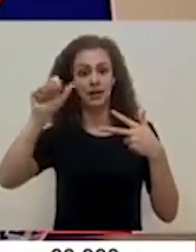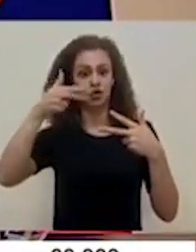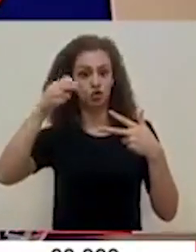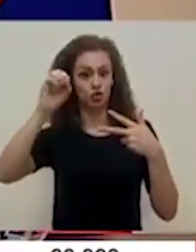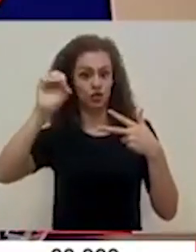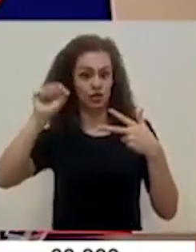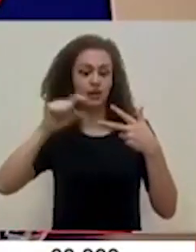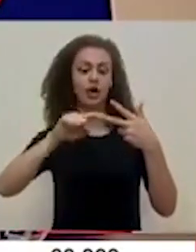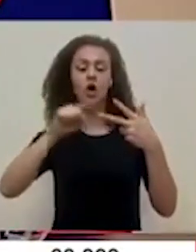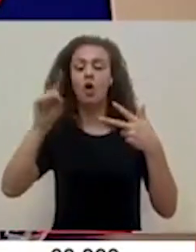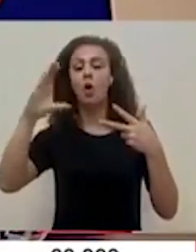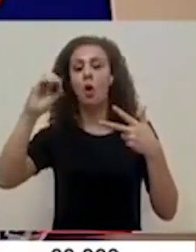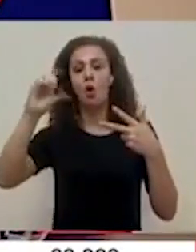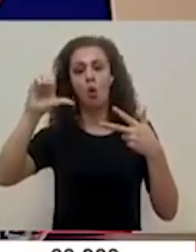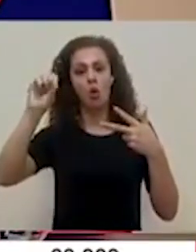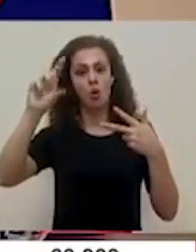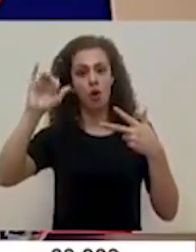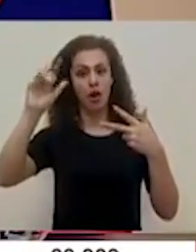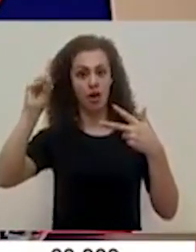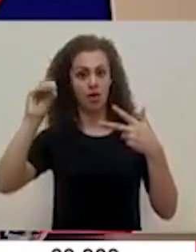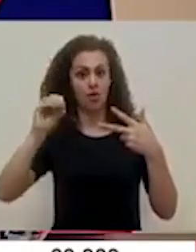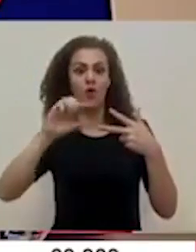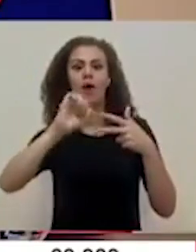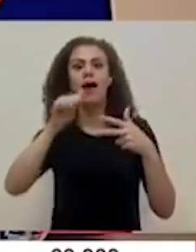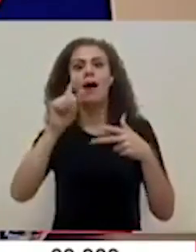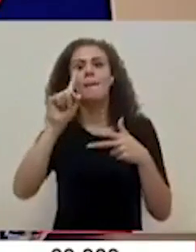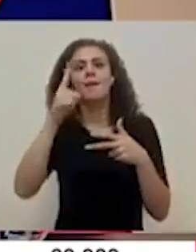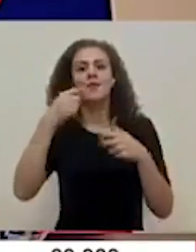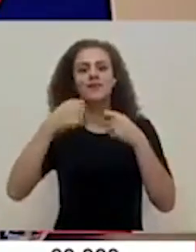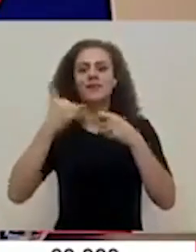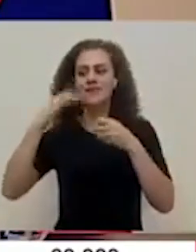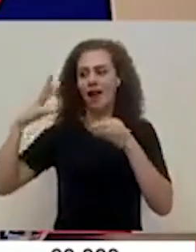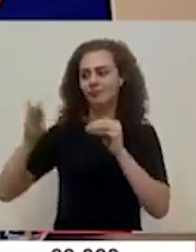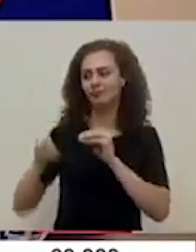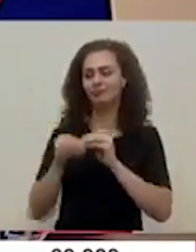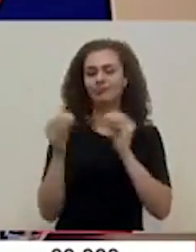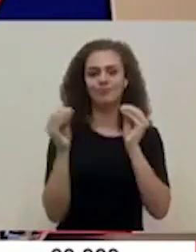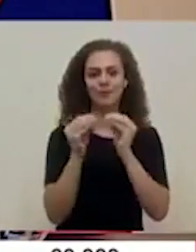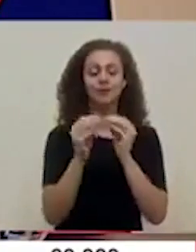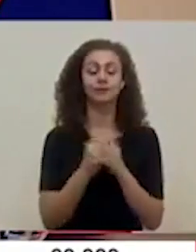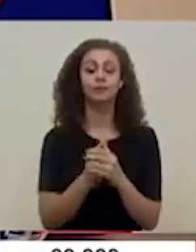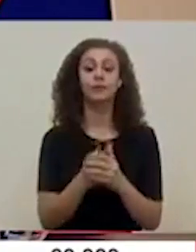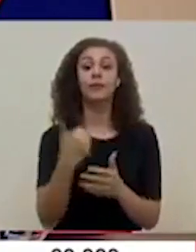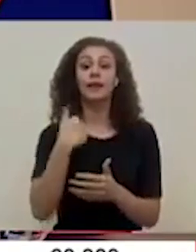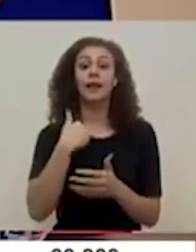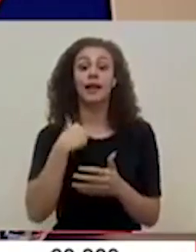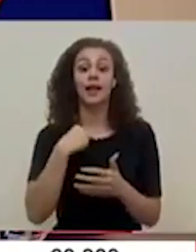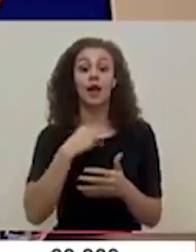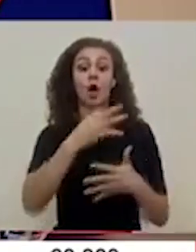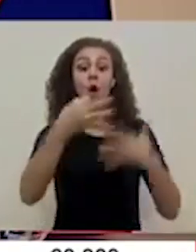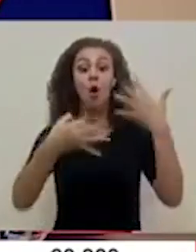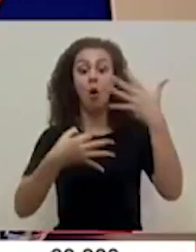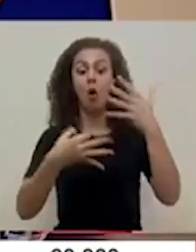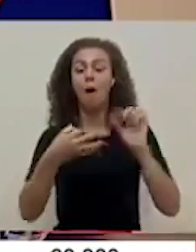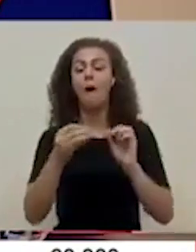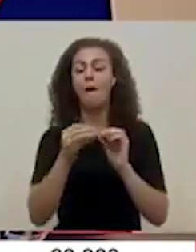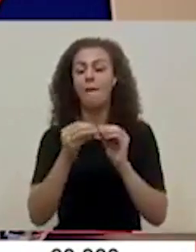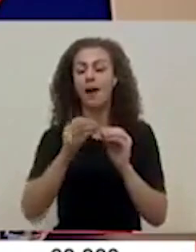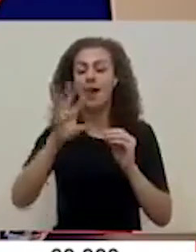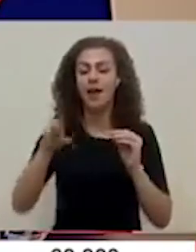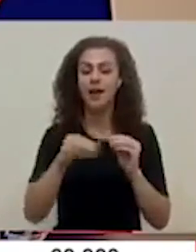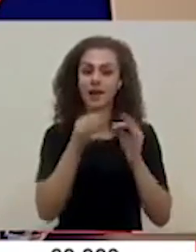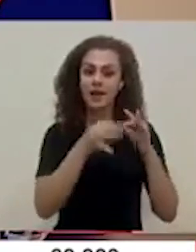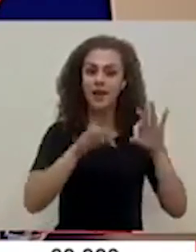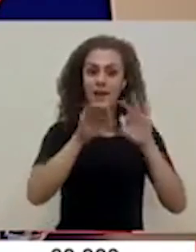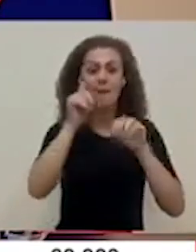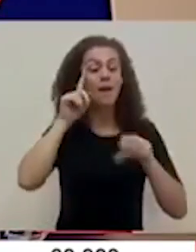y a los otros nueve que desde el primero de septiembre ya estaban habilitados. Hay un octavo estado, muy importante, por